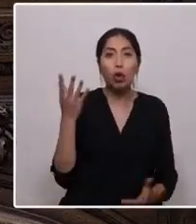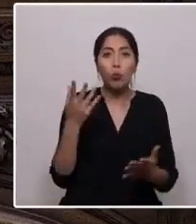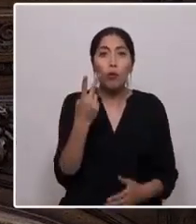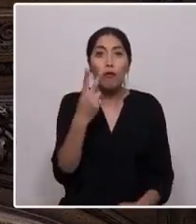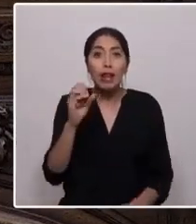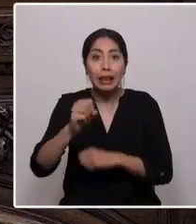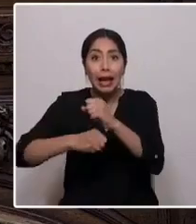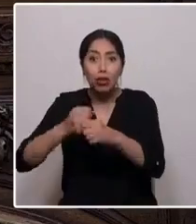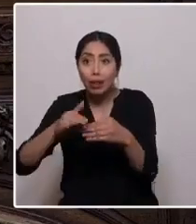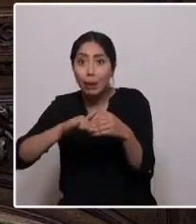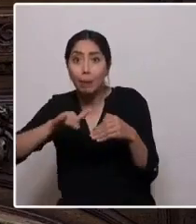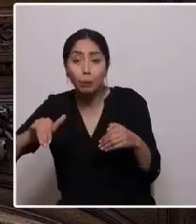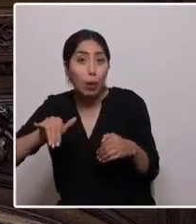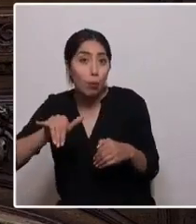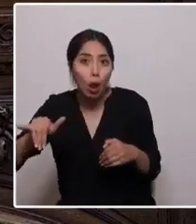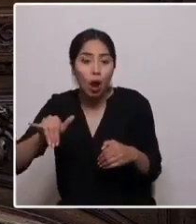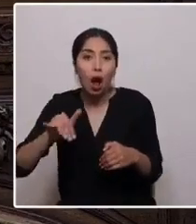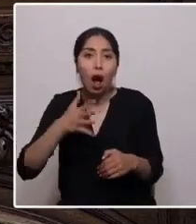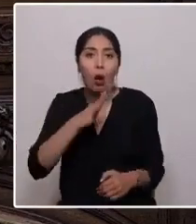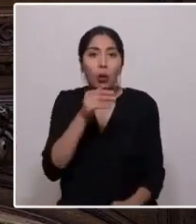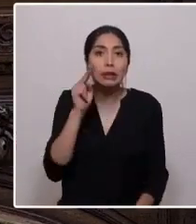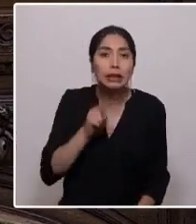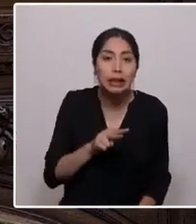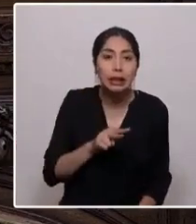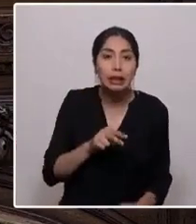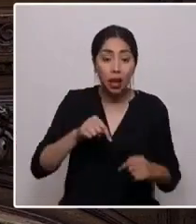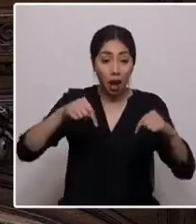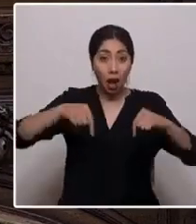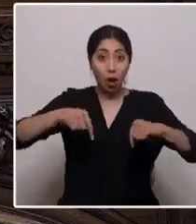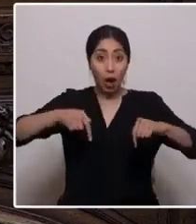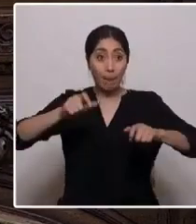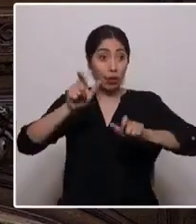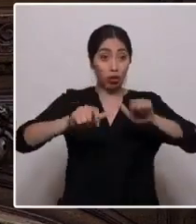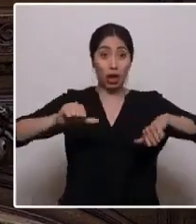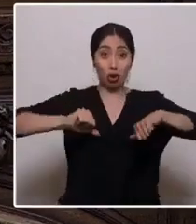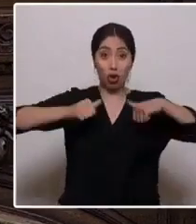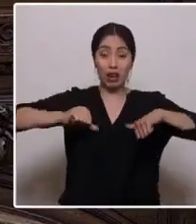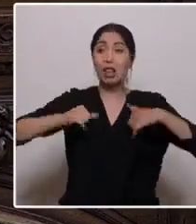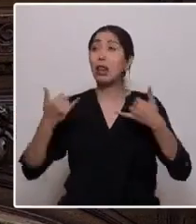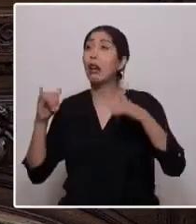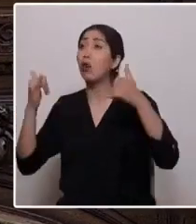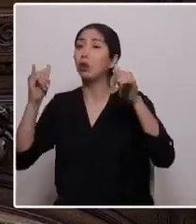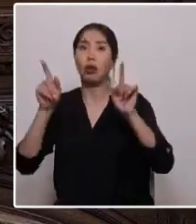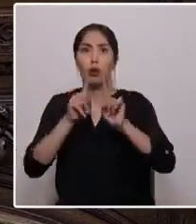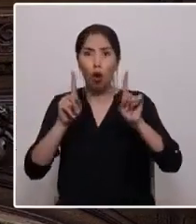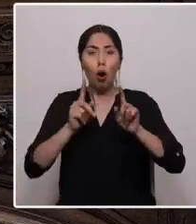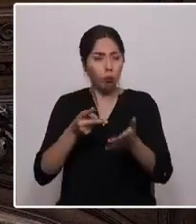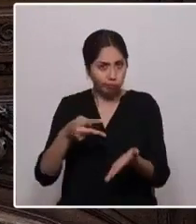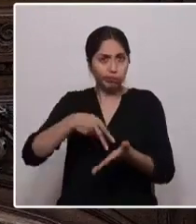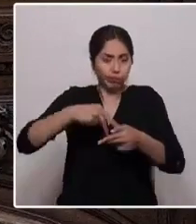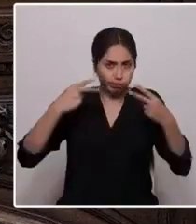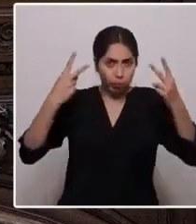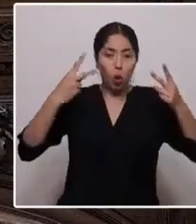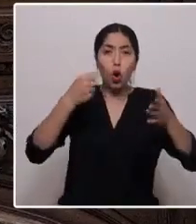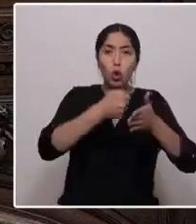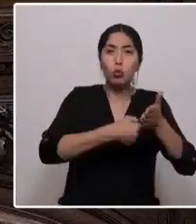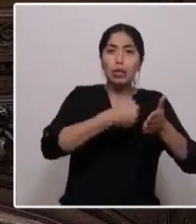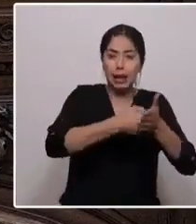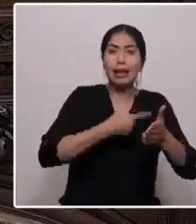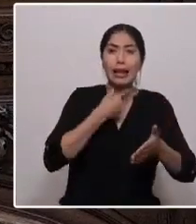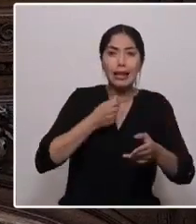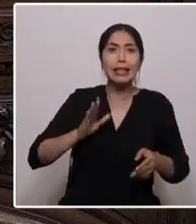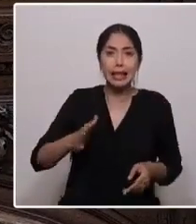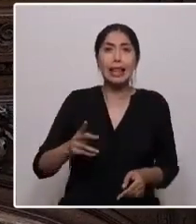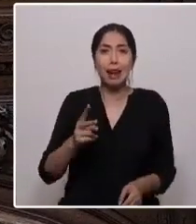sin agua. Hoy, en vez de disfrutar la vida, los jóvenes se han levantado para luchar por su posibilidad de seguir viviendo en el planeta.